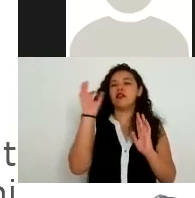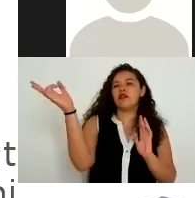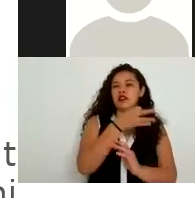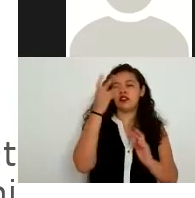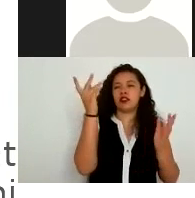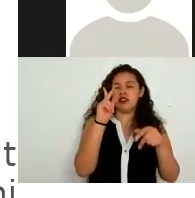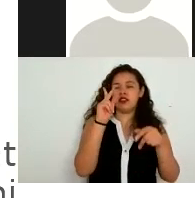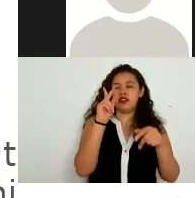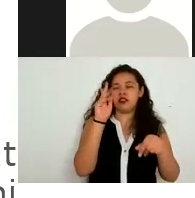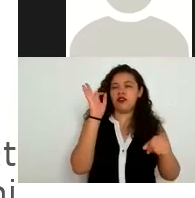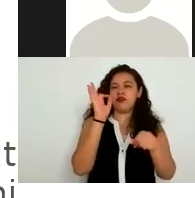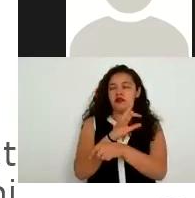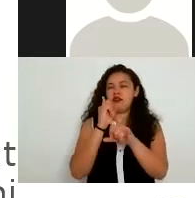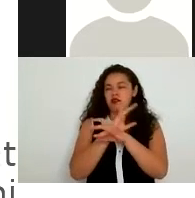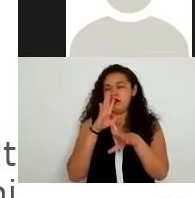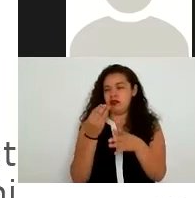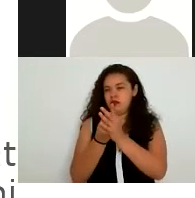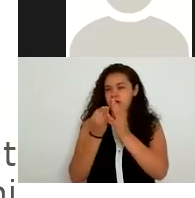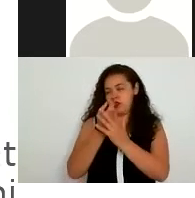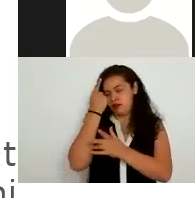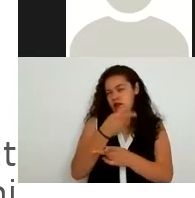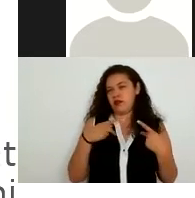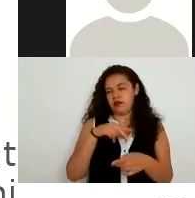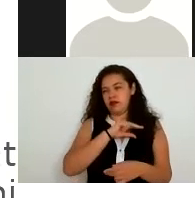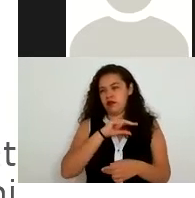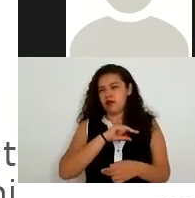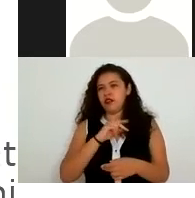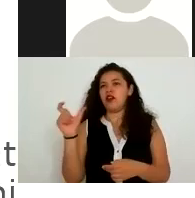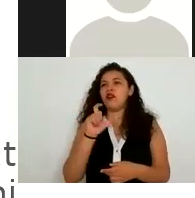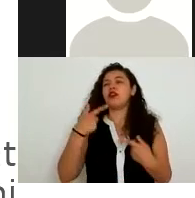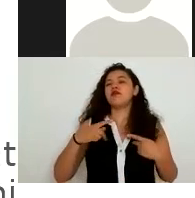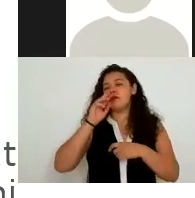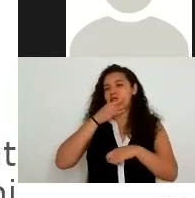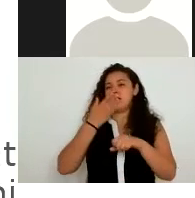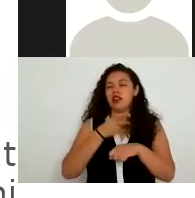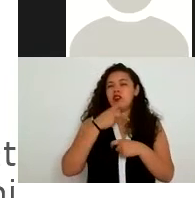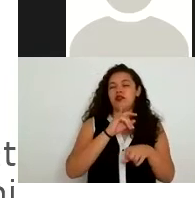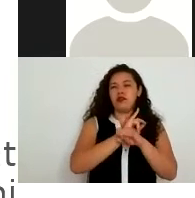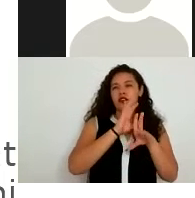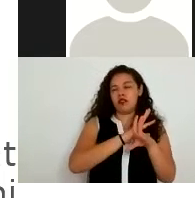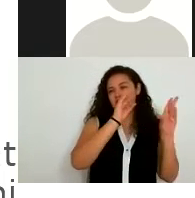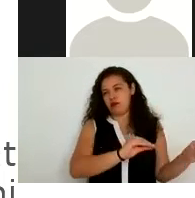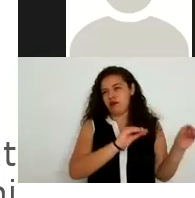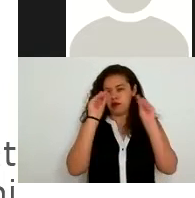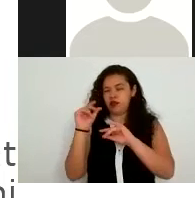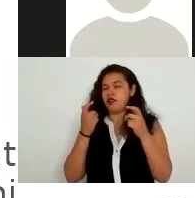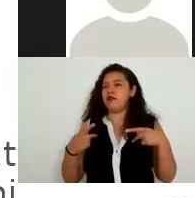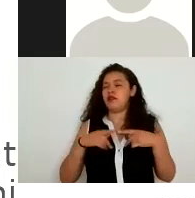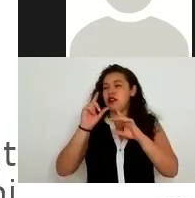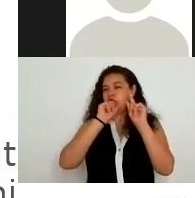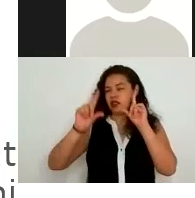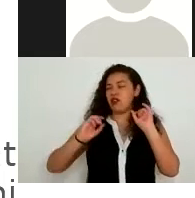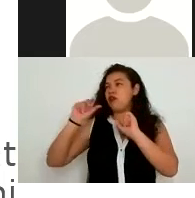en posición de los particulares señala cuando el responsable pretenda transferir los datos personales a terceros nacionales o extranjeros